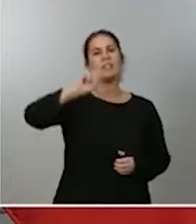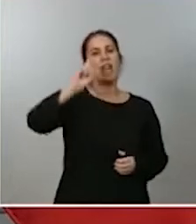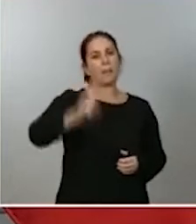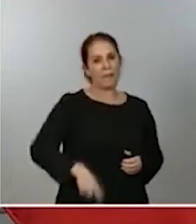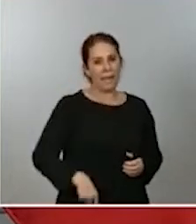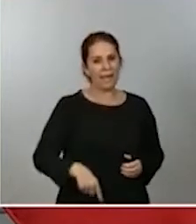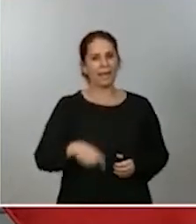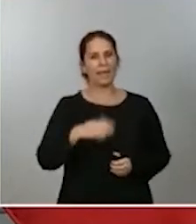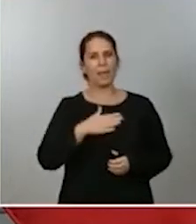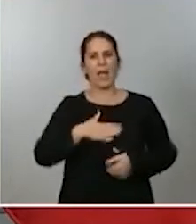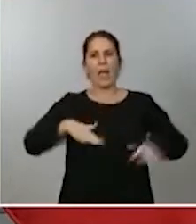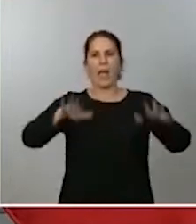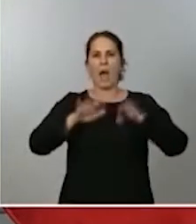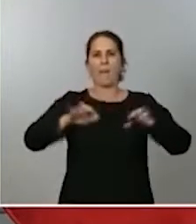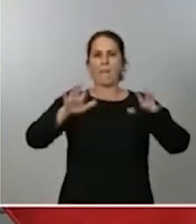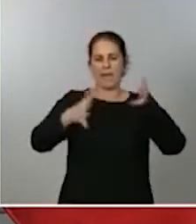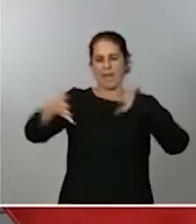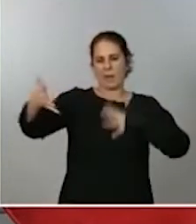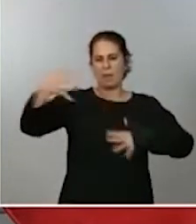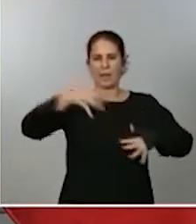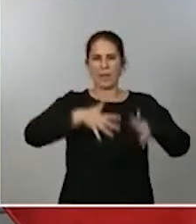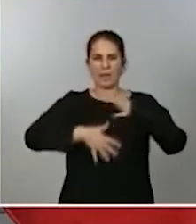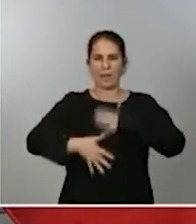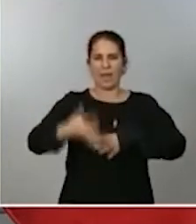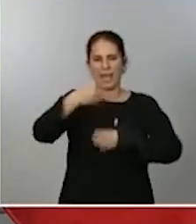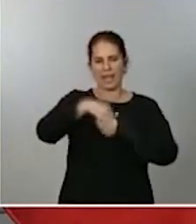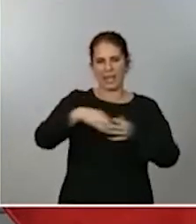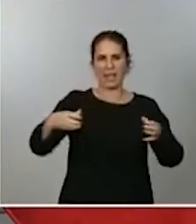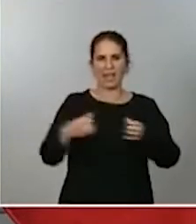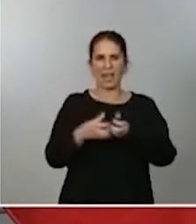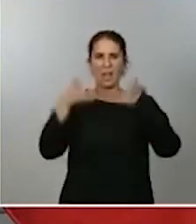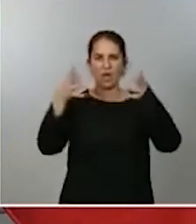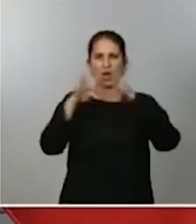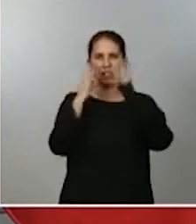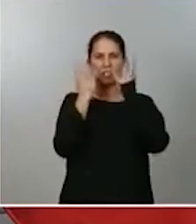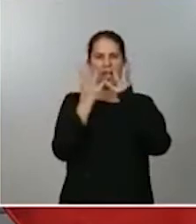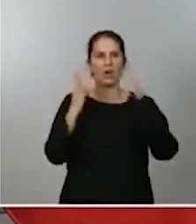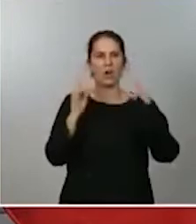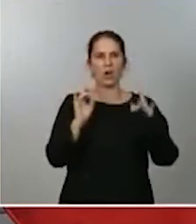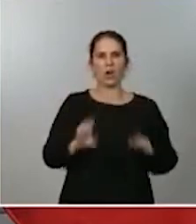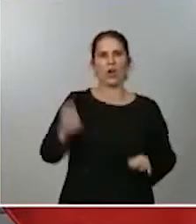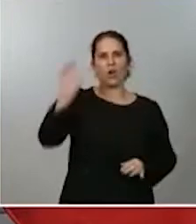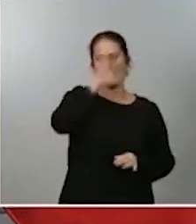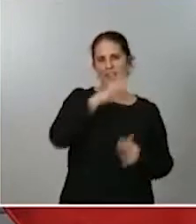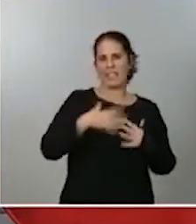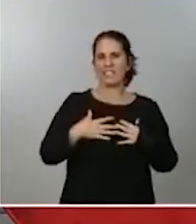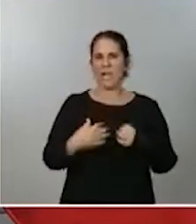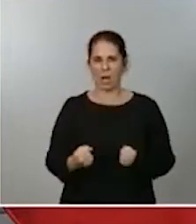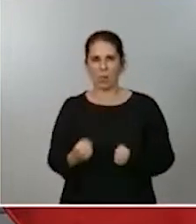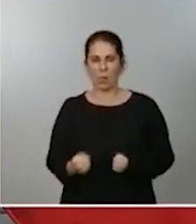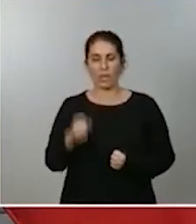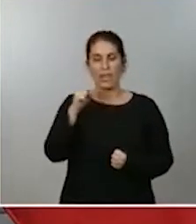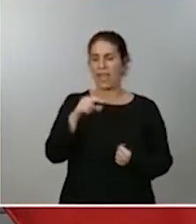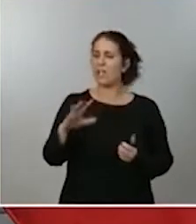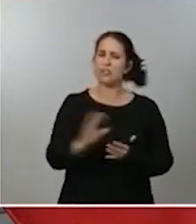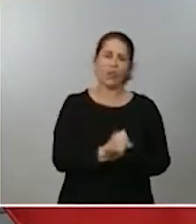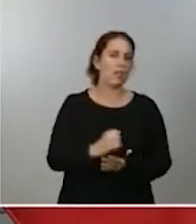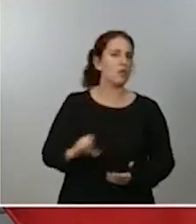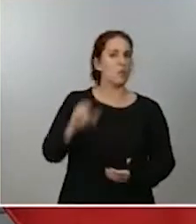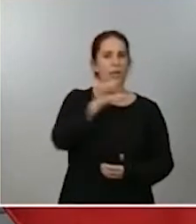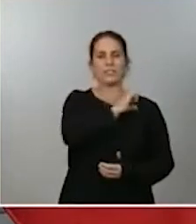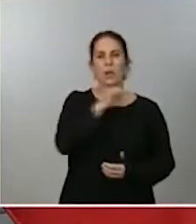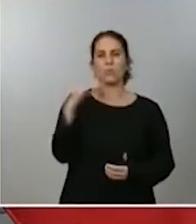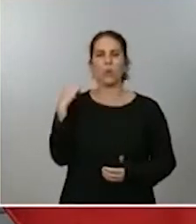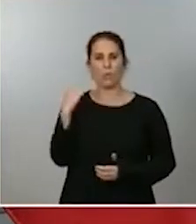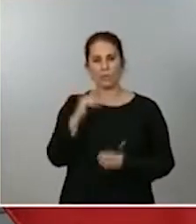aprendizaje, del propio talento del Consejo Interterritorial de Salud, donde todas las comunidades autónomas tienen voz, tienen voto,